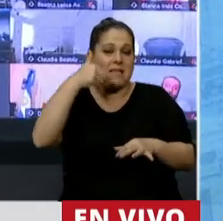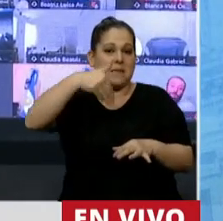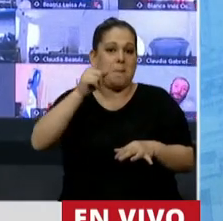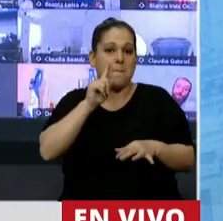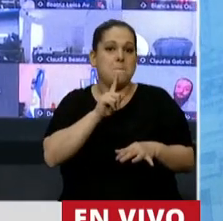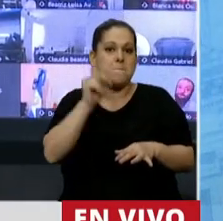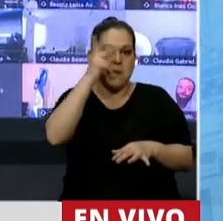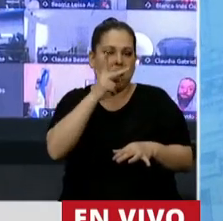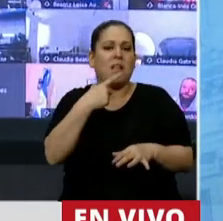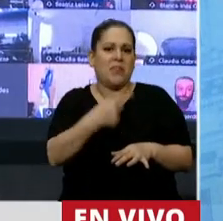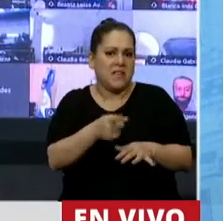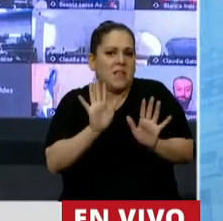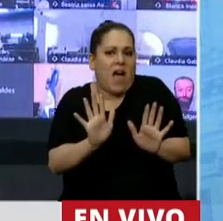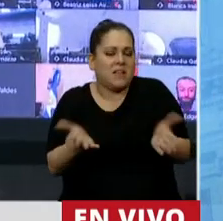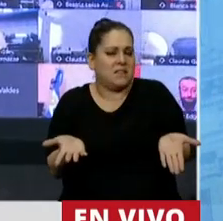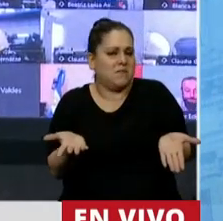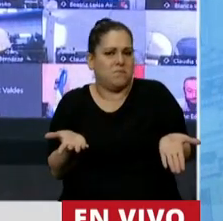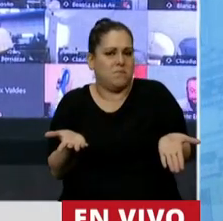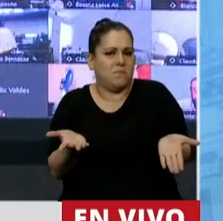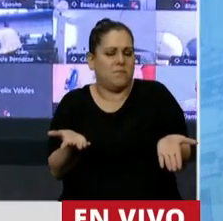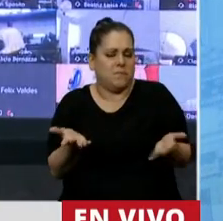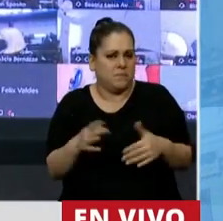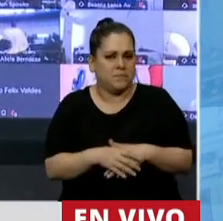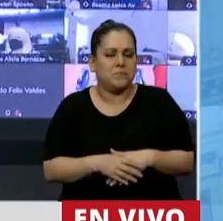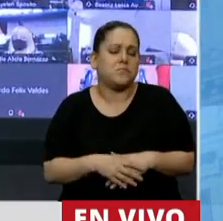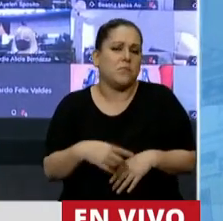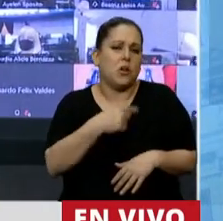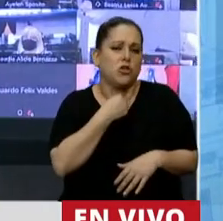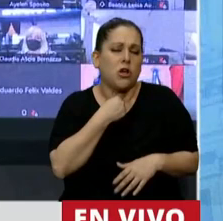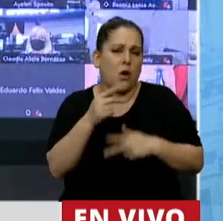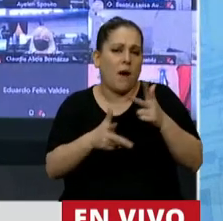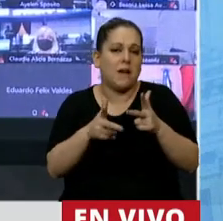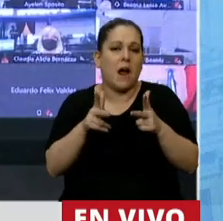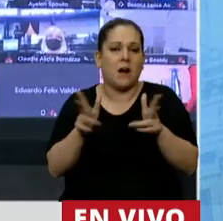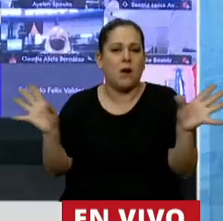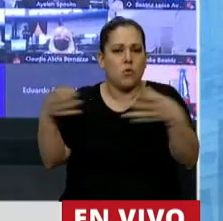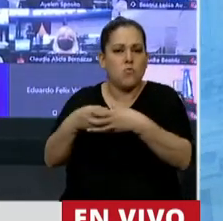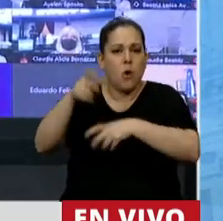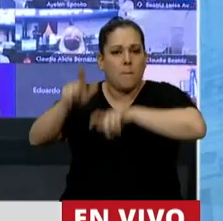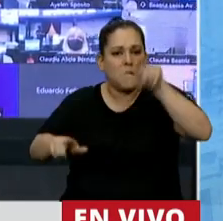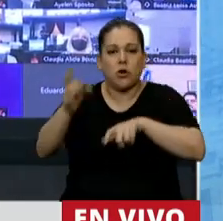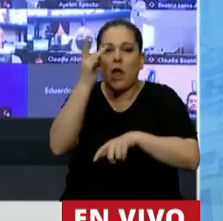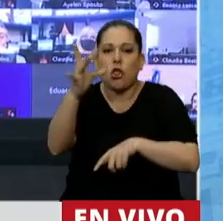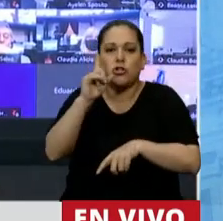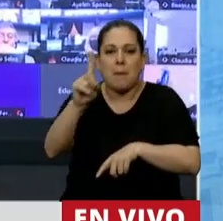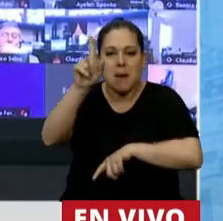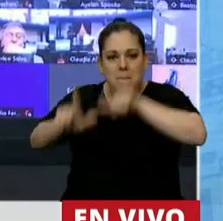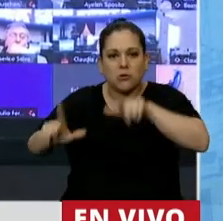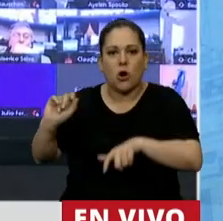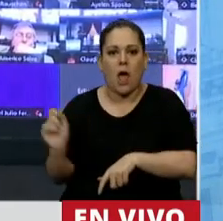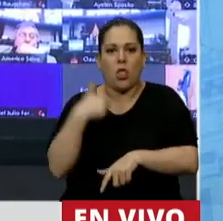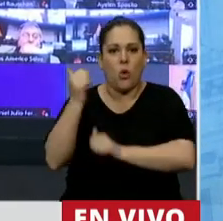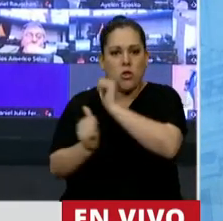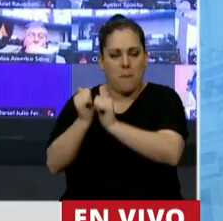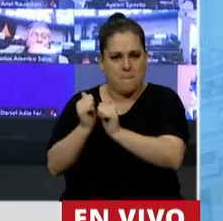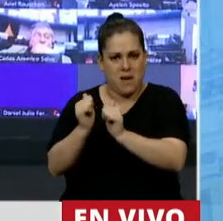padre del liberalismo. Señora Presidenta, yo quiero hablarle a los 12.000 empresarios que son los aportantes objetos de